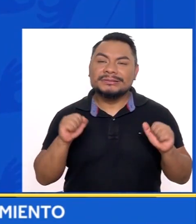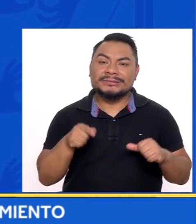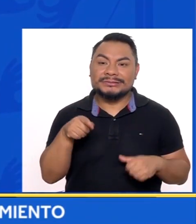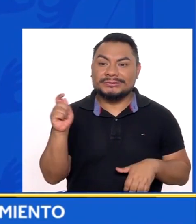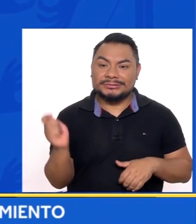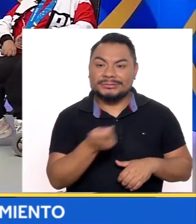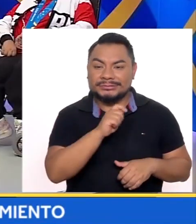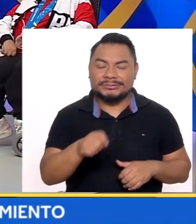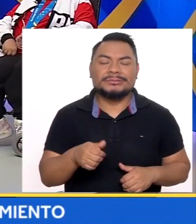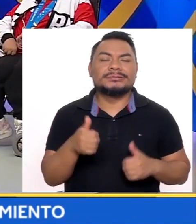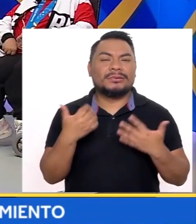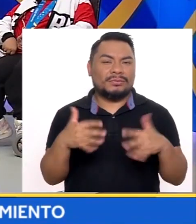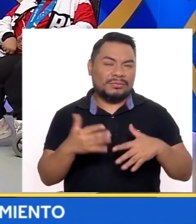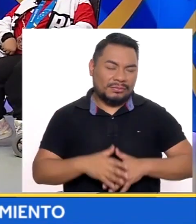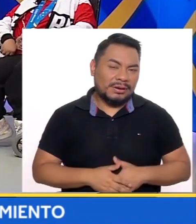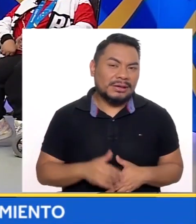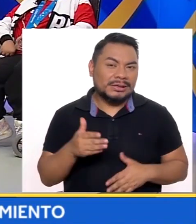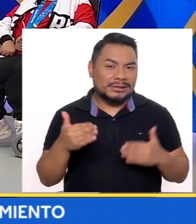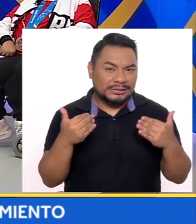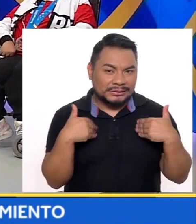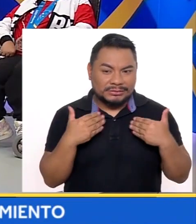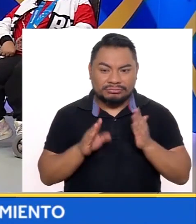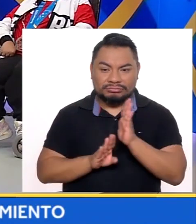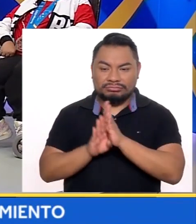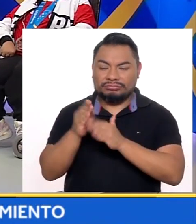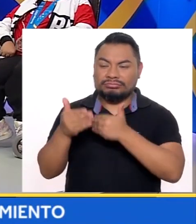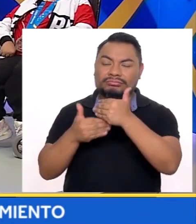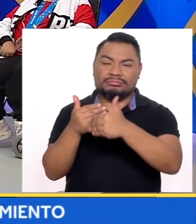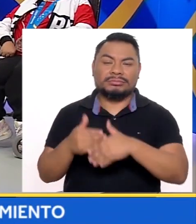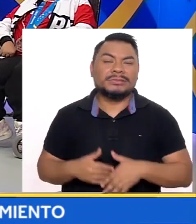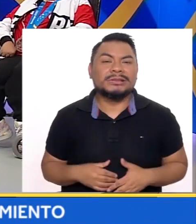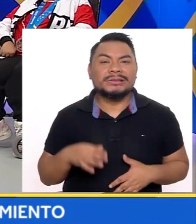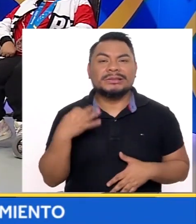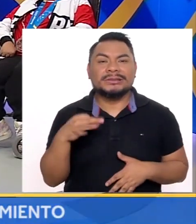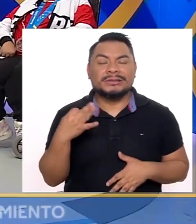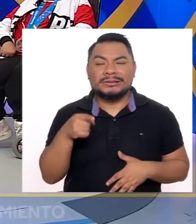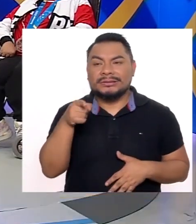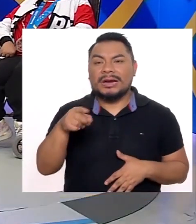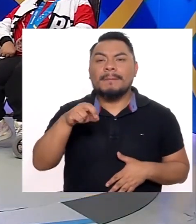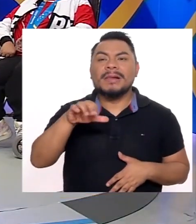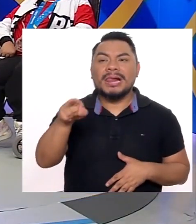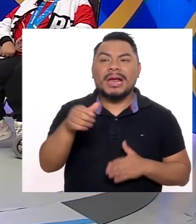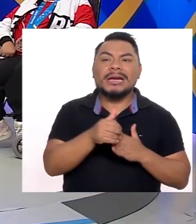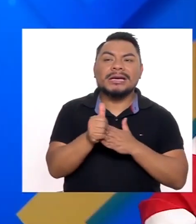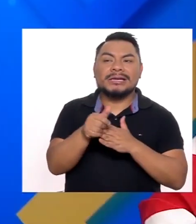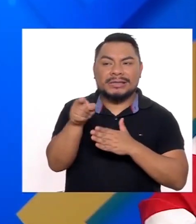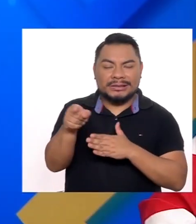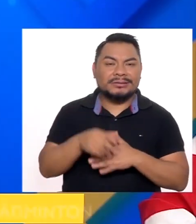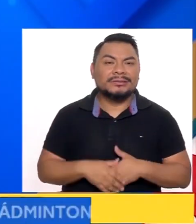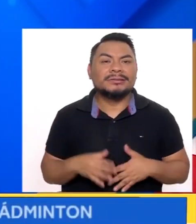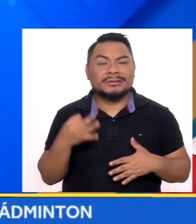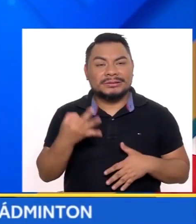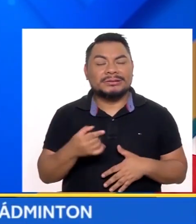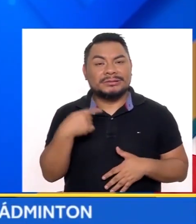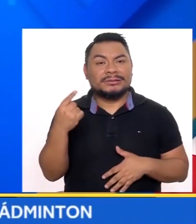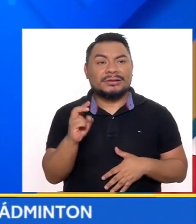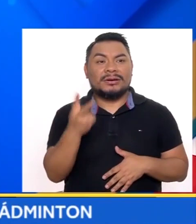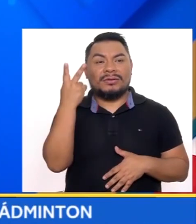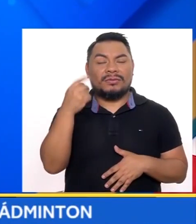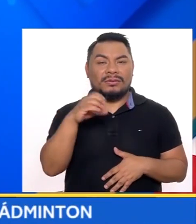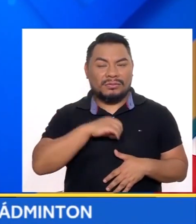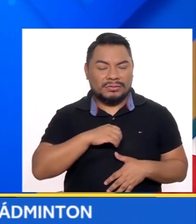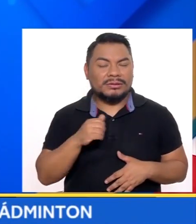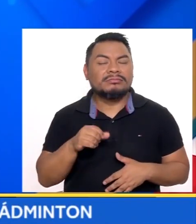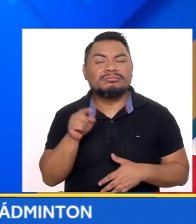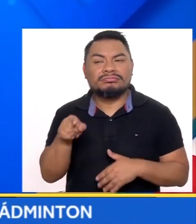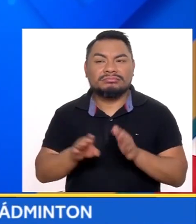Para badminton También Ha tenido un crecimiento Siempre con nuestra guía Pilar Jauregui Que en realidad Llegamos a algún lugar Y es una